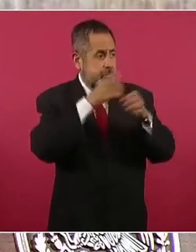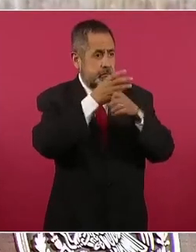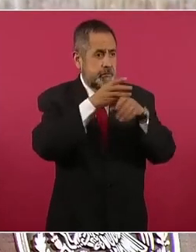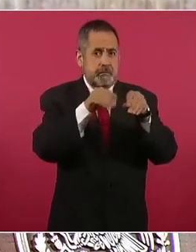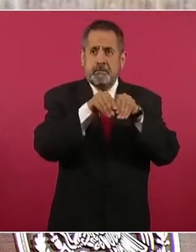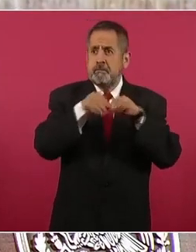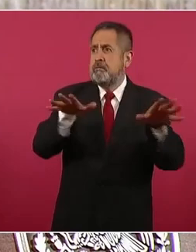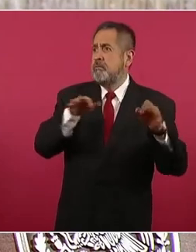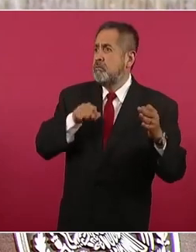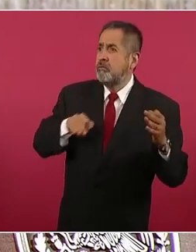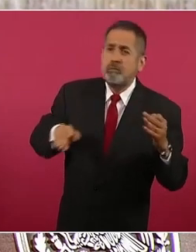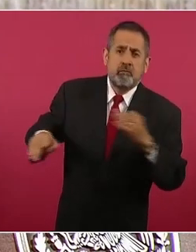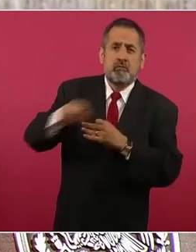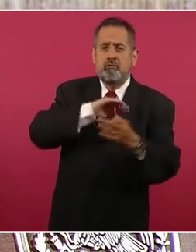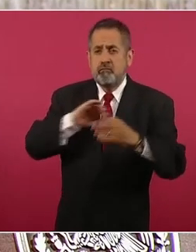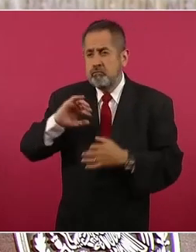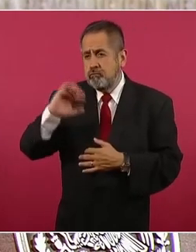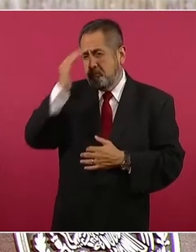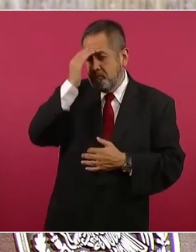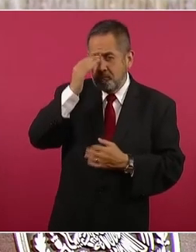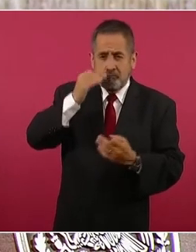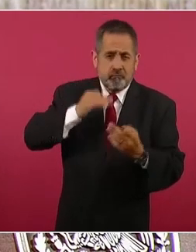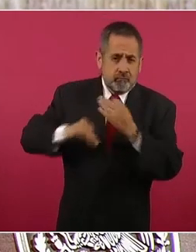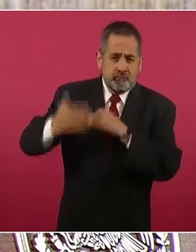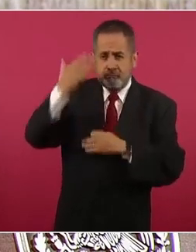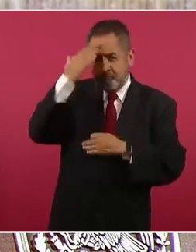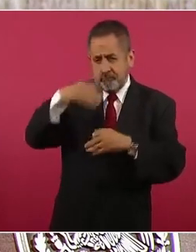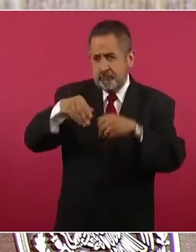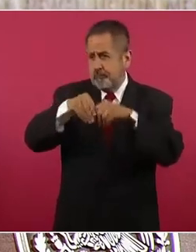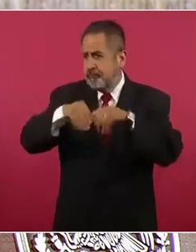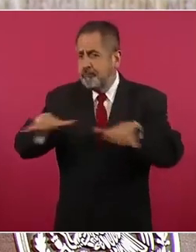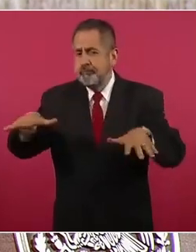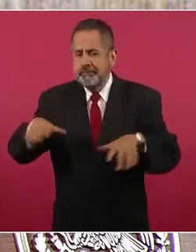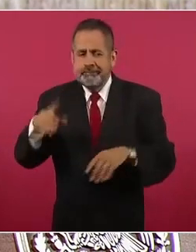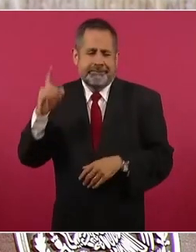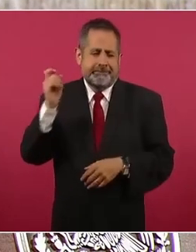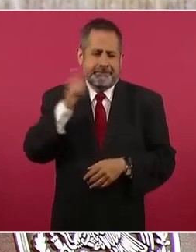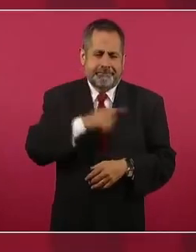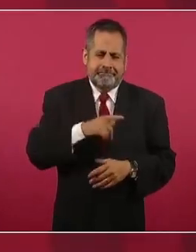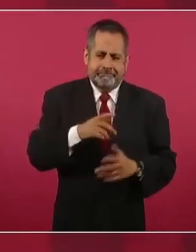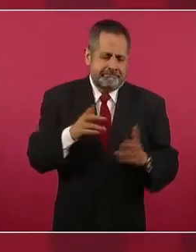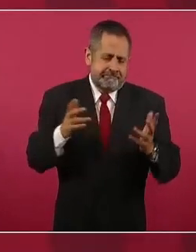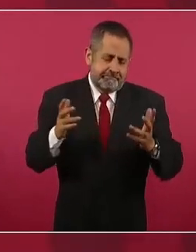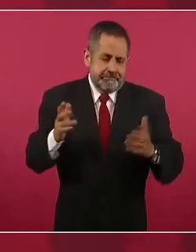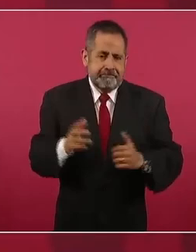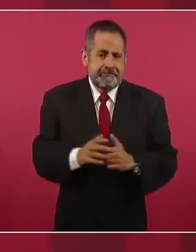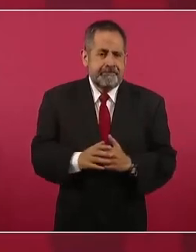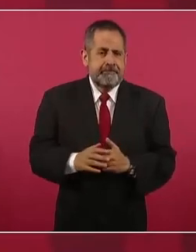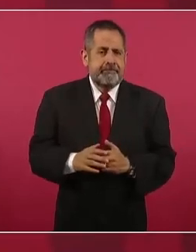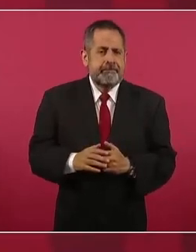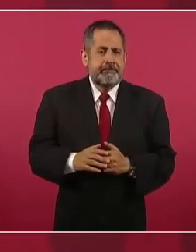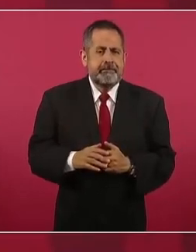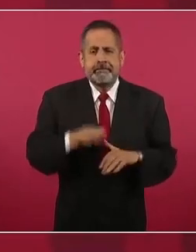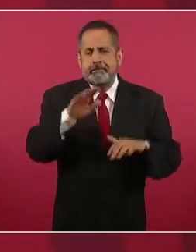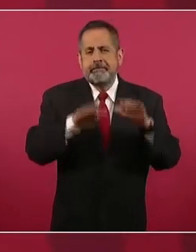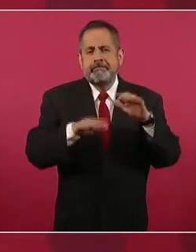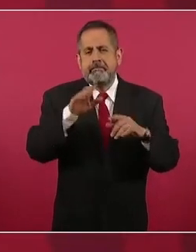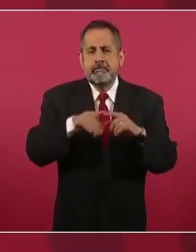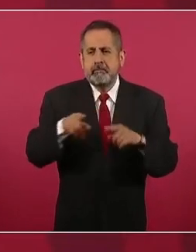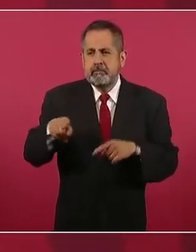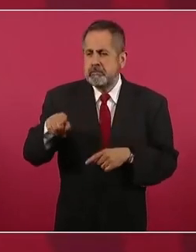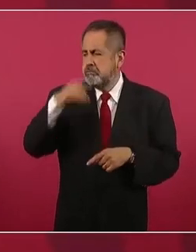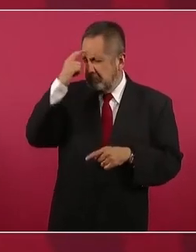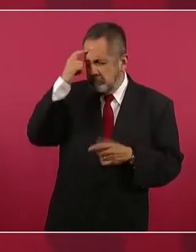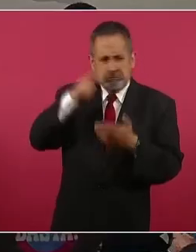permee y a veces pensamos que todo